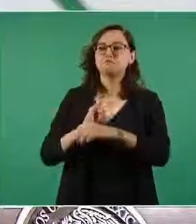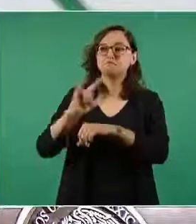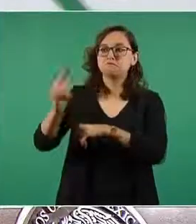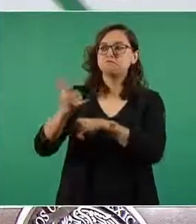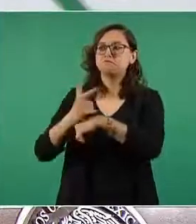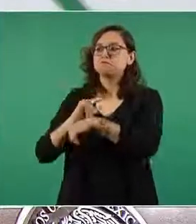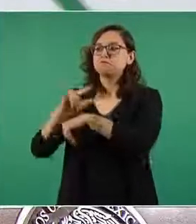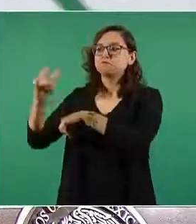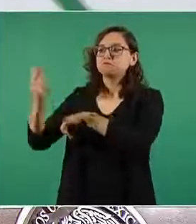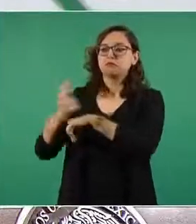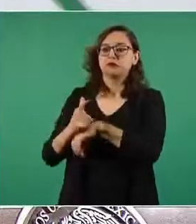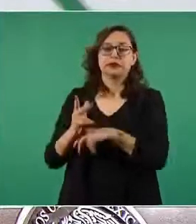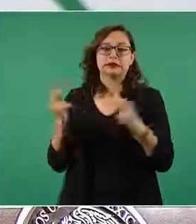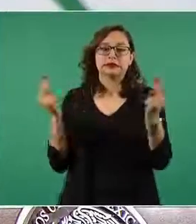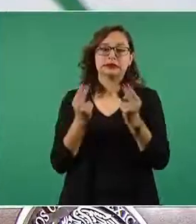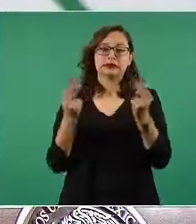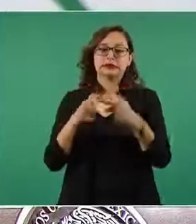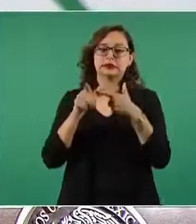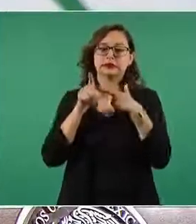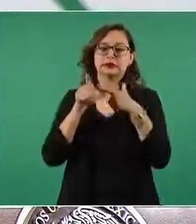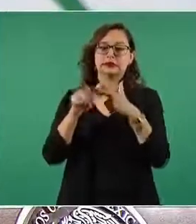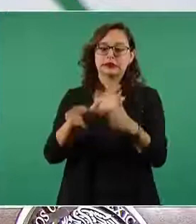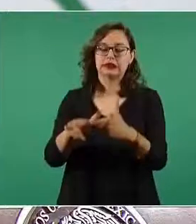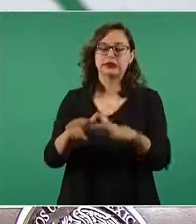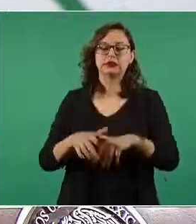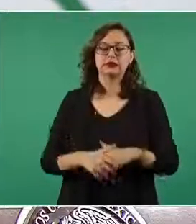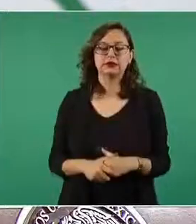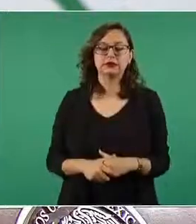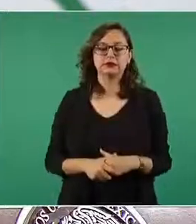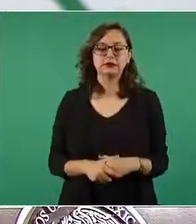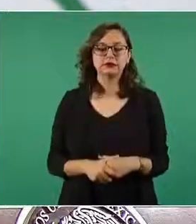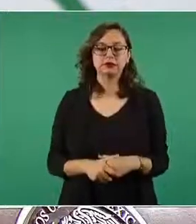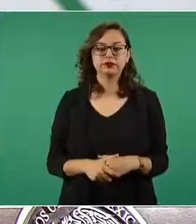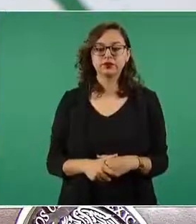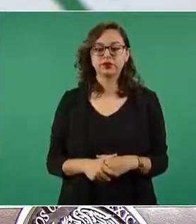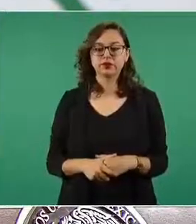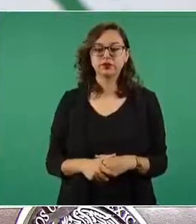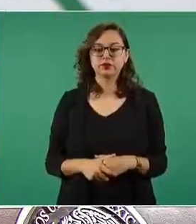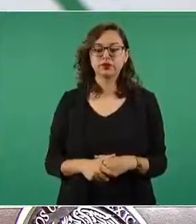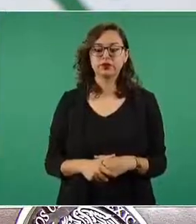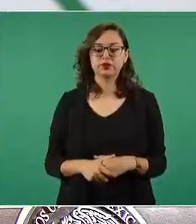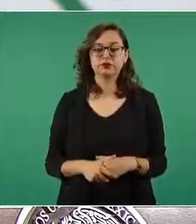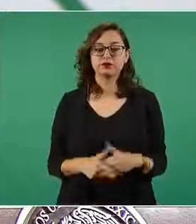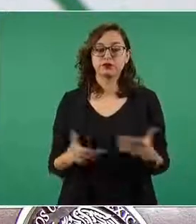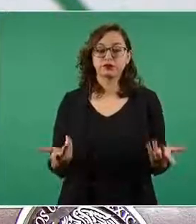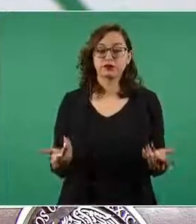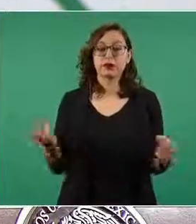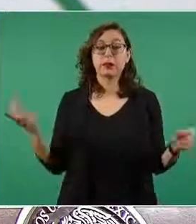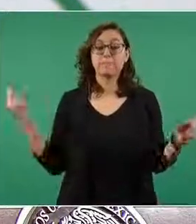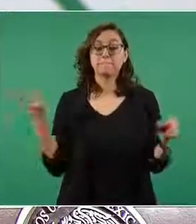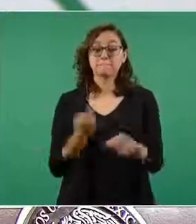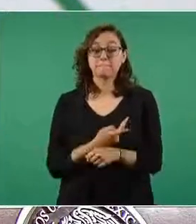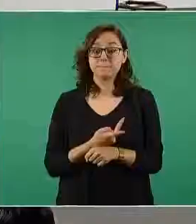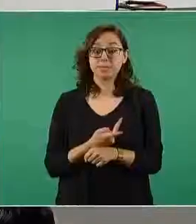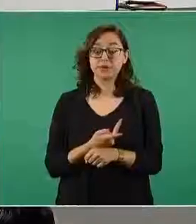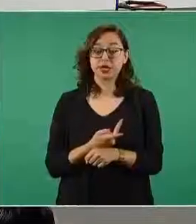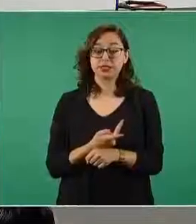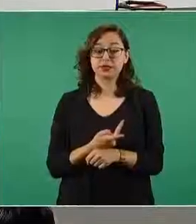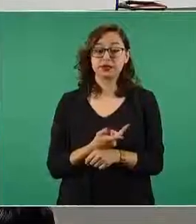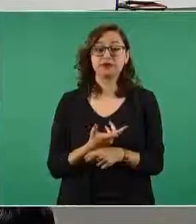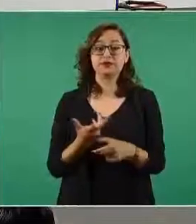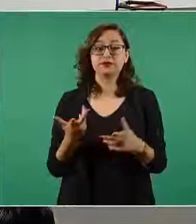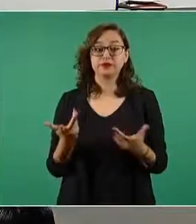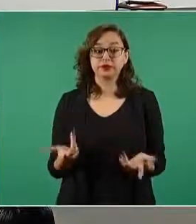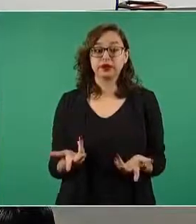hangares que se requerían para esas aeronaves esta situación implicaría también